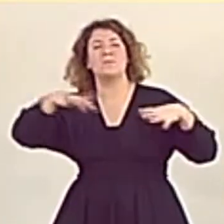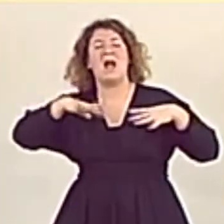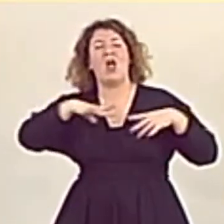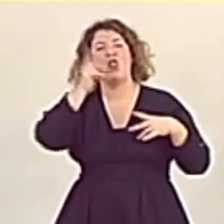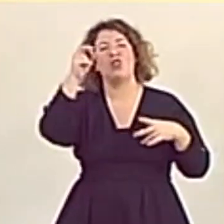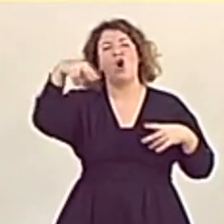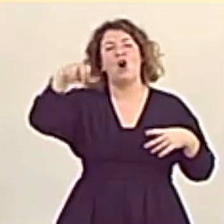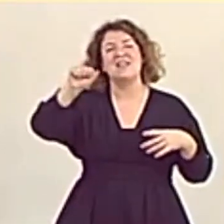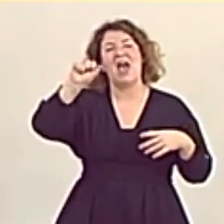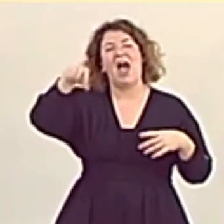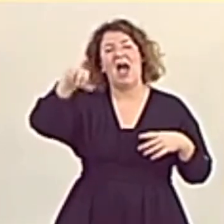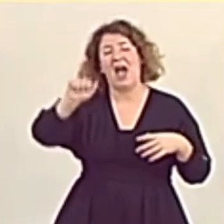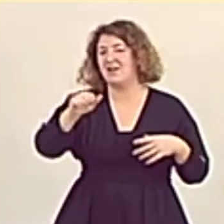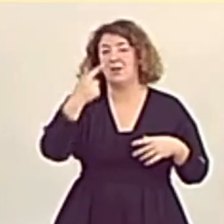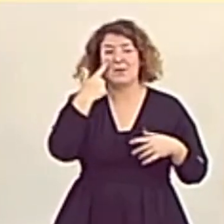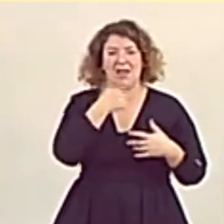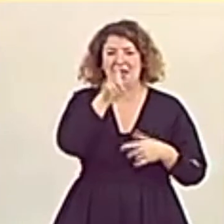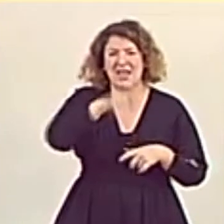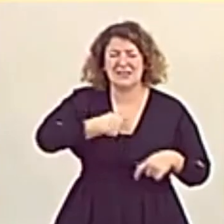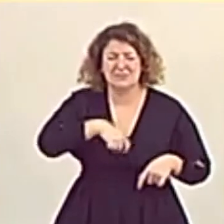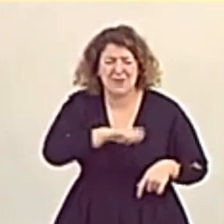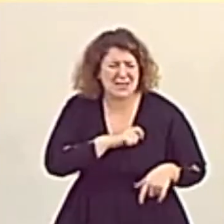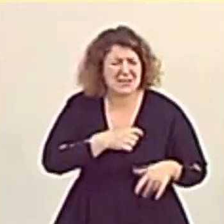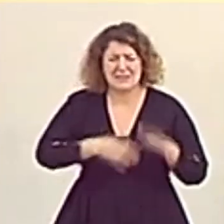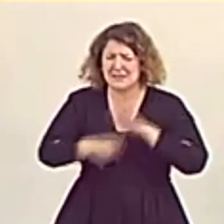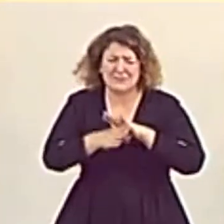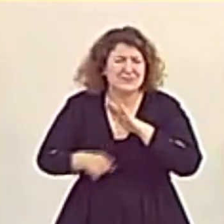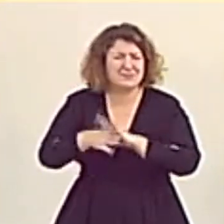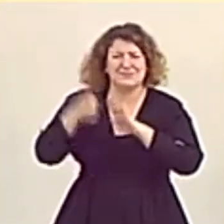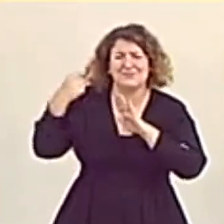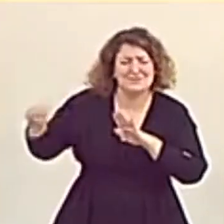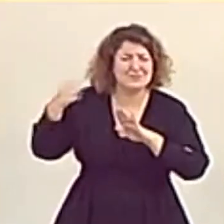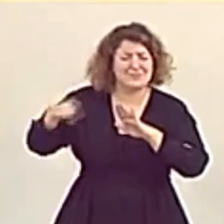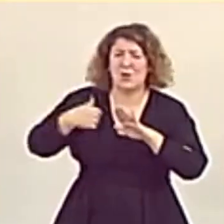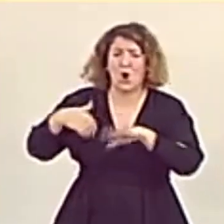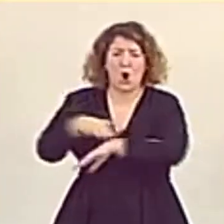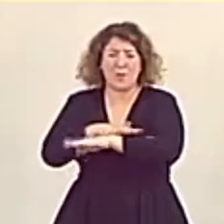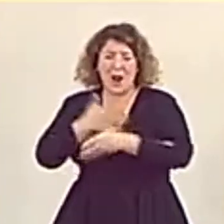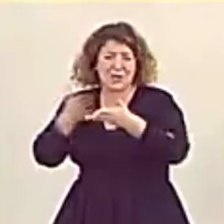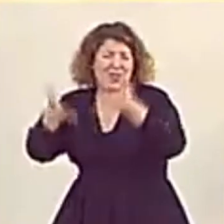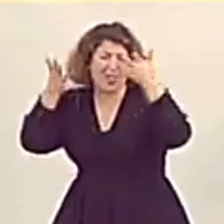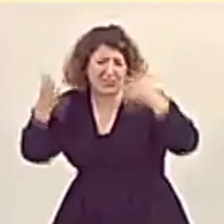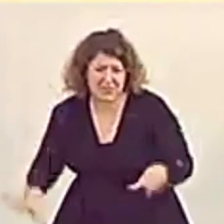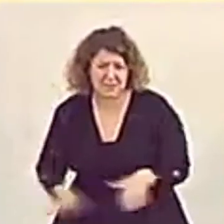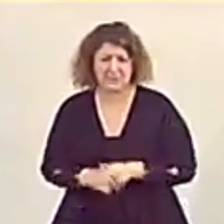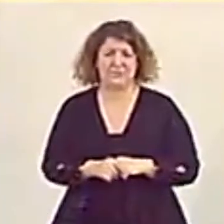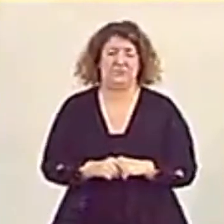de españoles españoles que tendrán que seguir adelante a pesar del gobierno y no con la ayuda del gobierno.